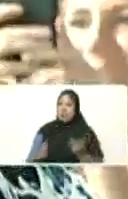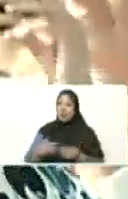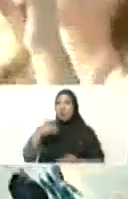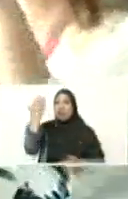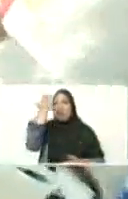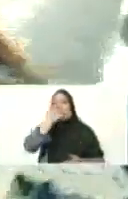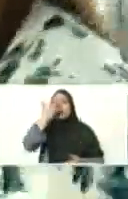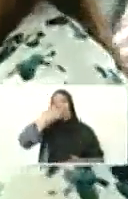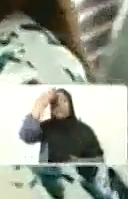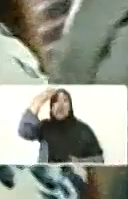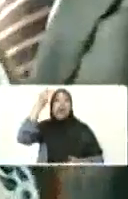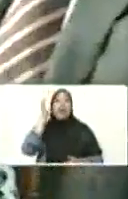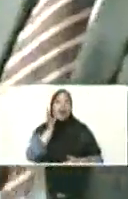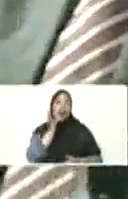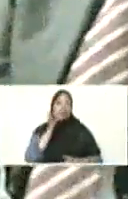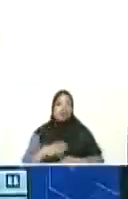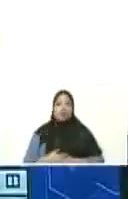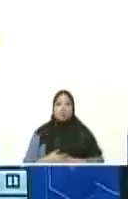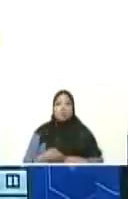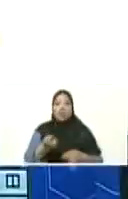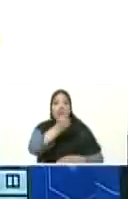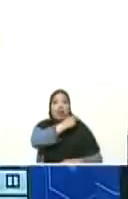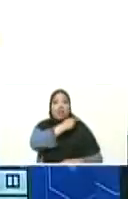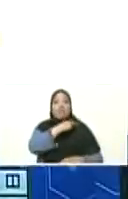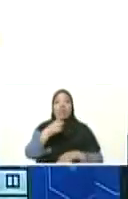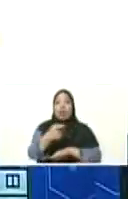Jefe de gobierno de Caracas.